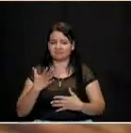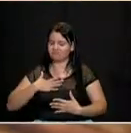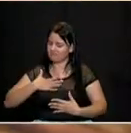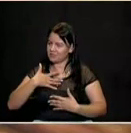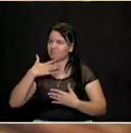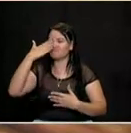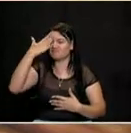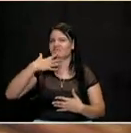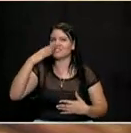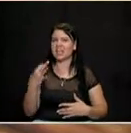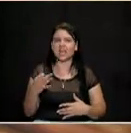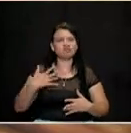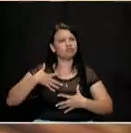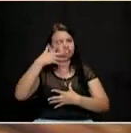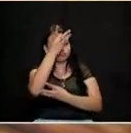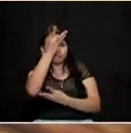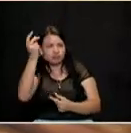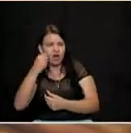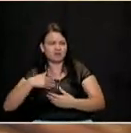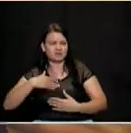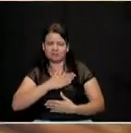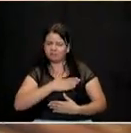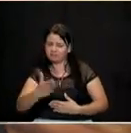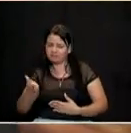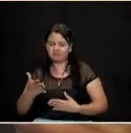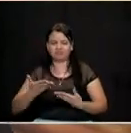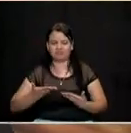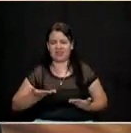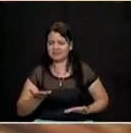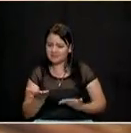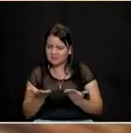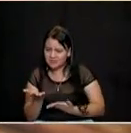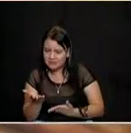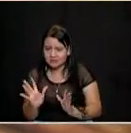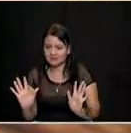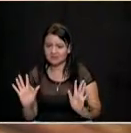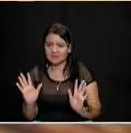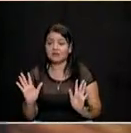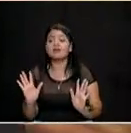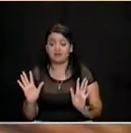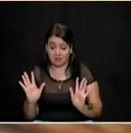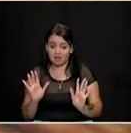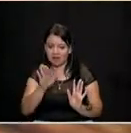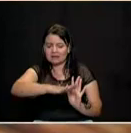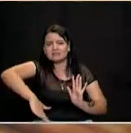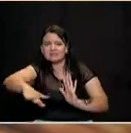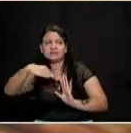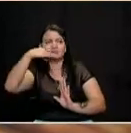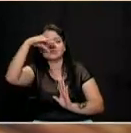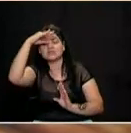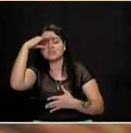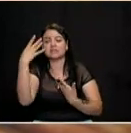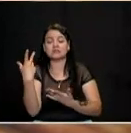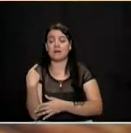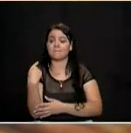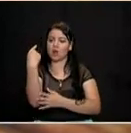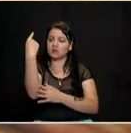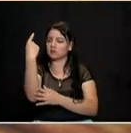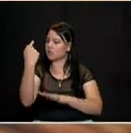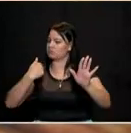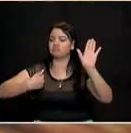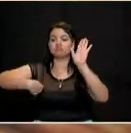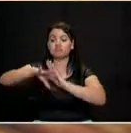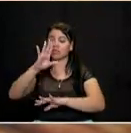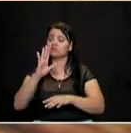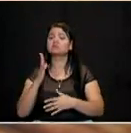como apuesta ética, como apuesta de servicio, como apuesta técnica de conocimiento de ciudad, como apuesta política es la mejor para